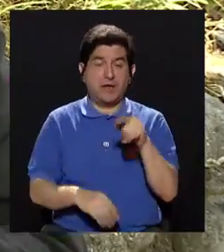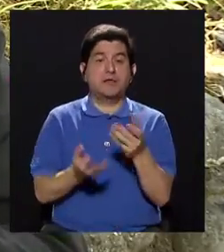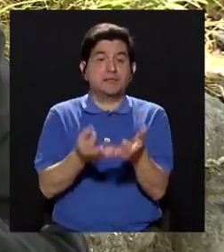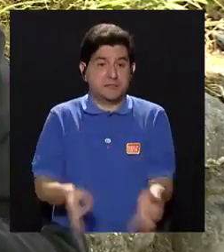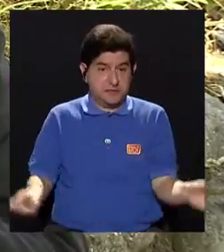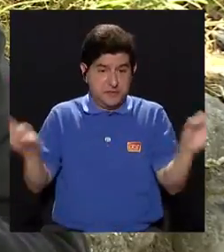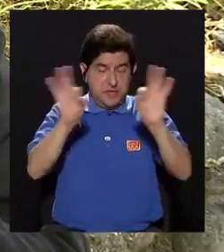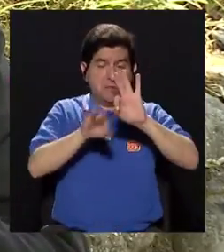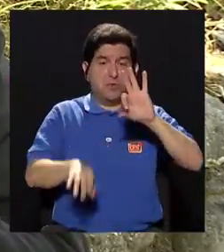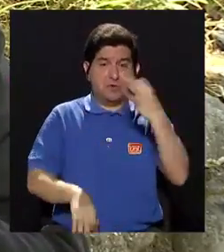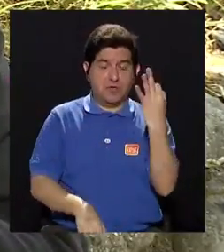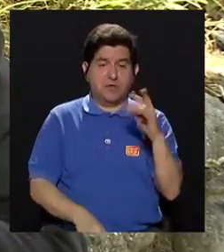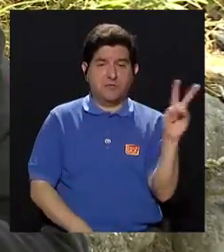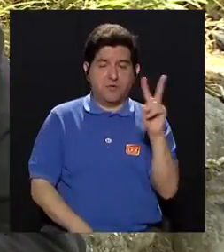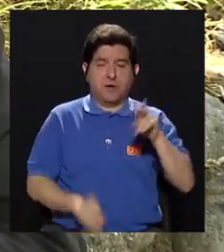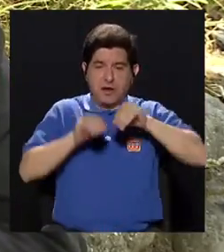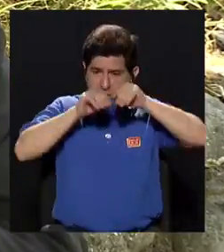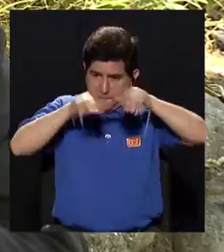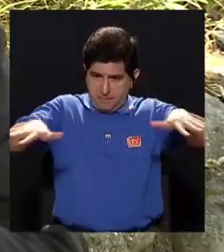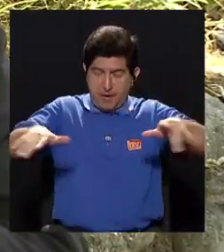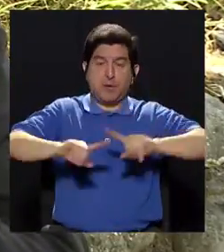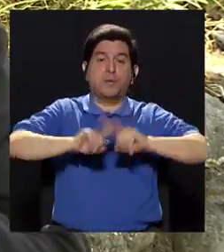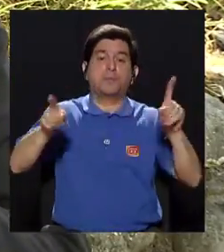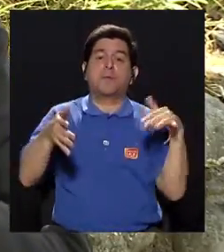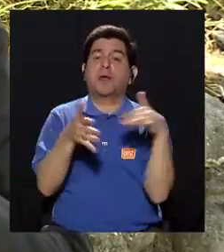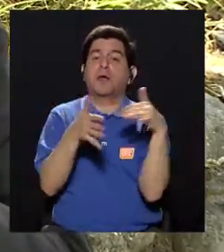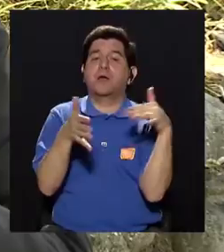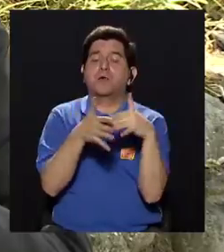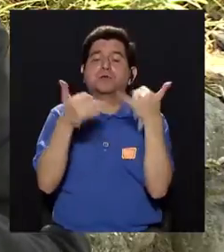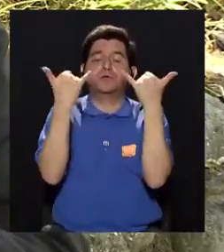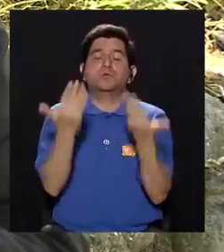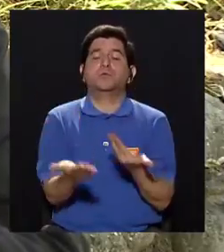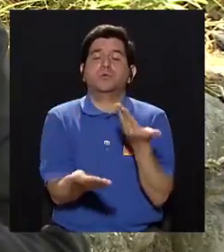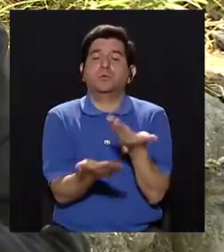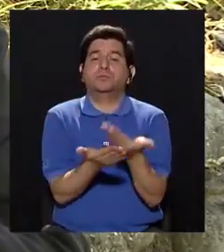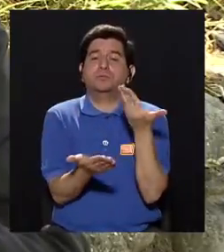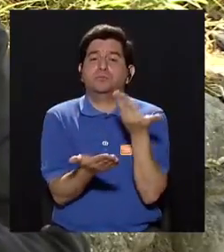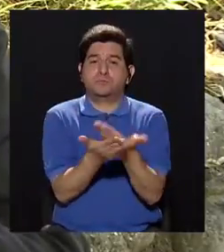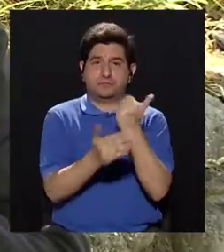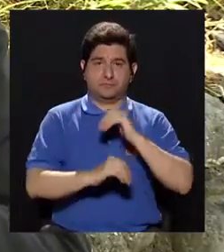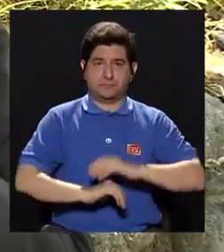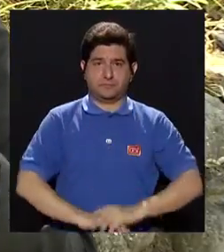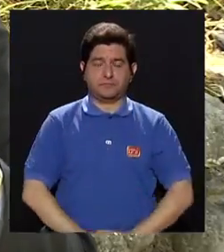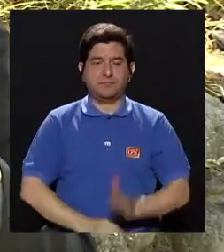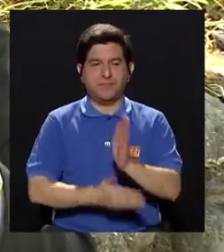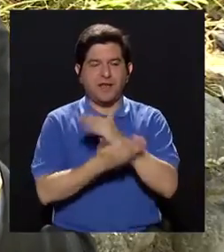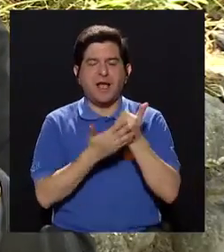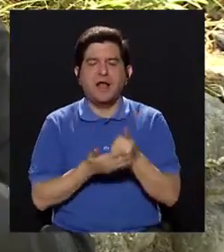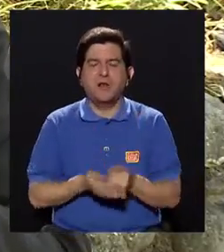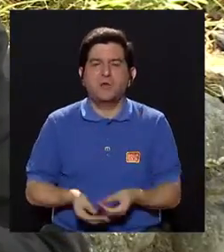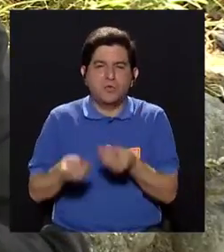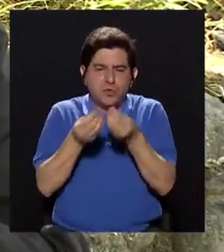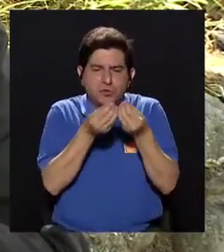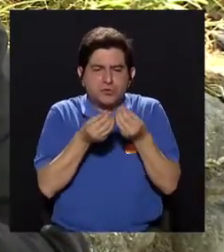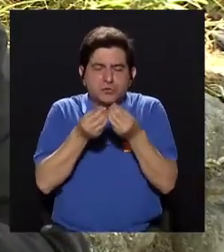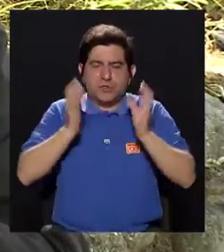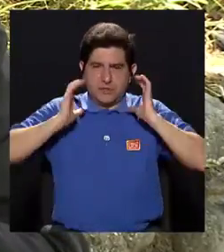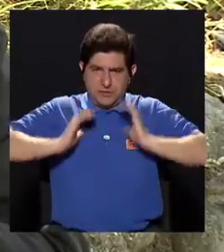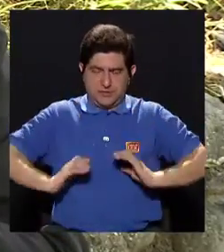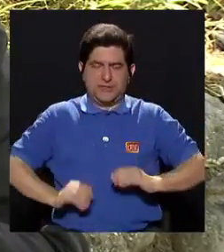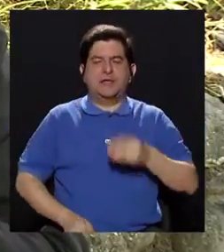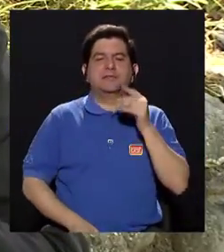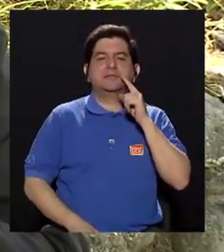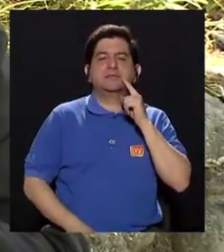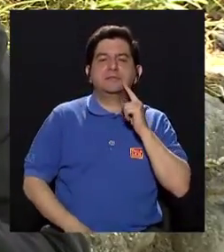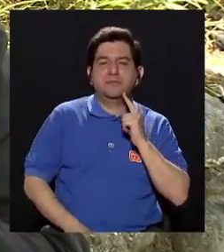más importante de dicho virus. Pero estudios han podido mostrar que algunos fluidos corporales, como